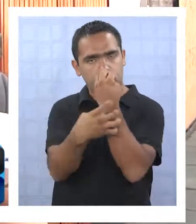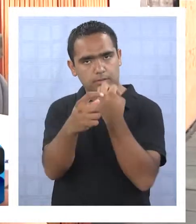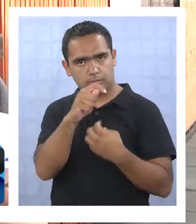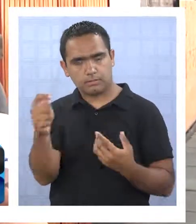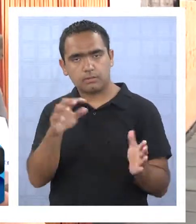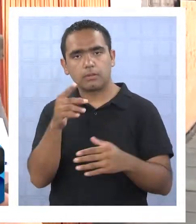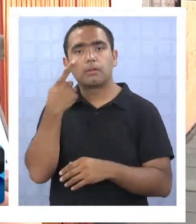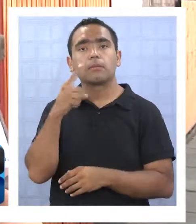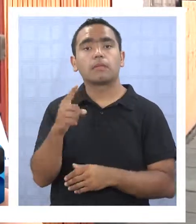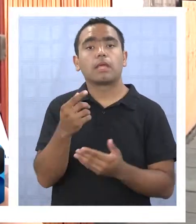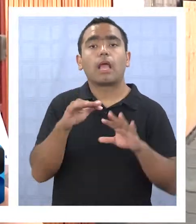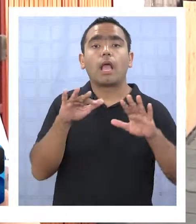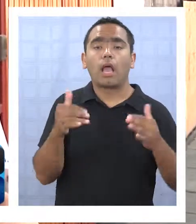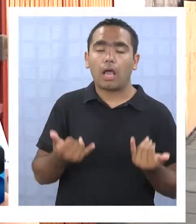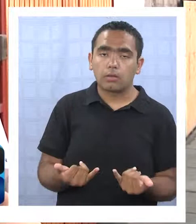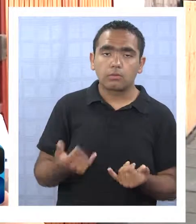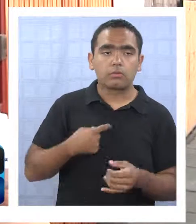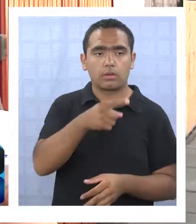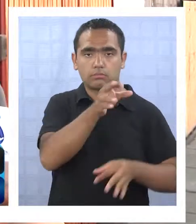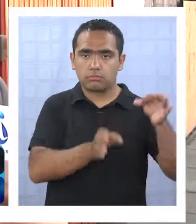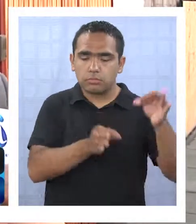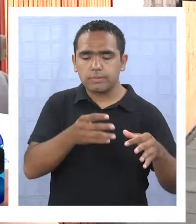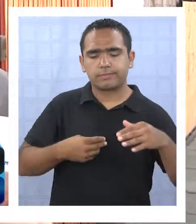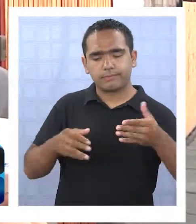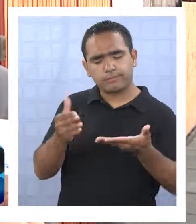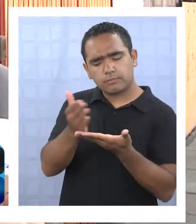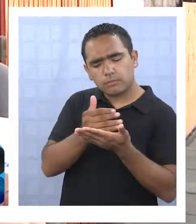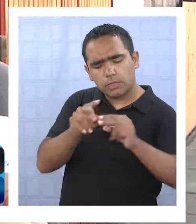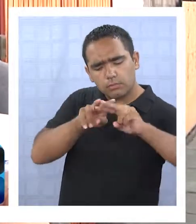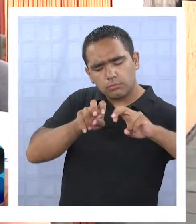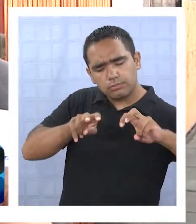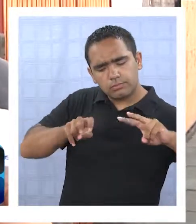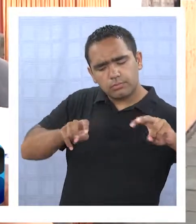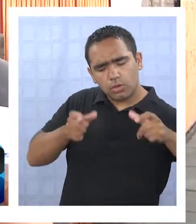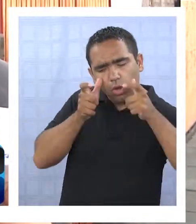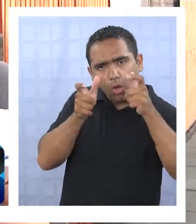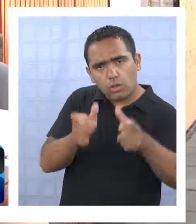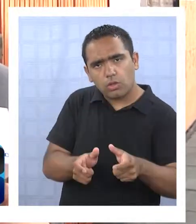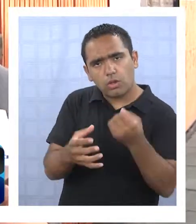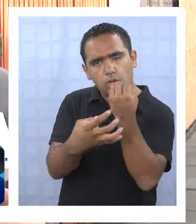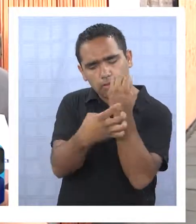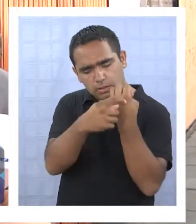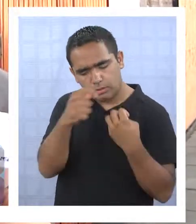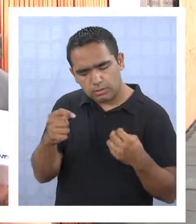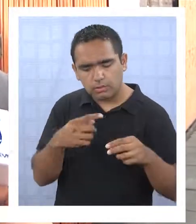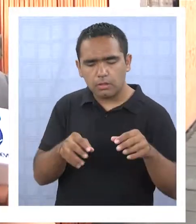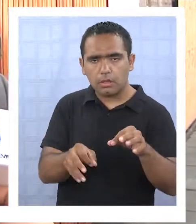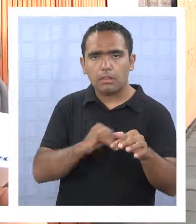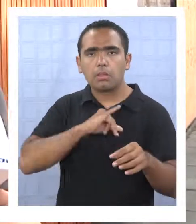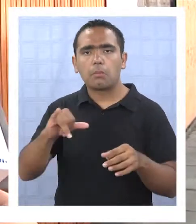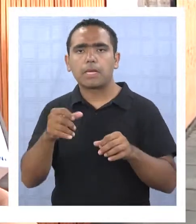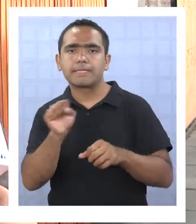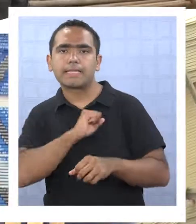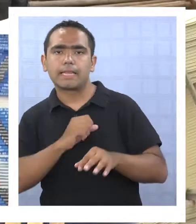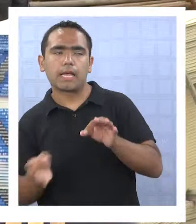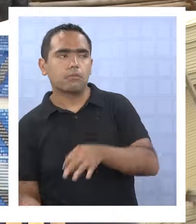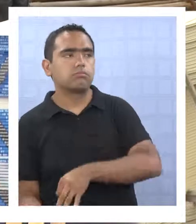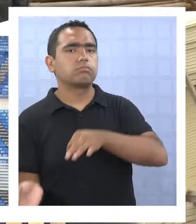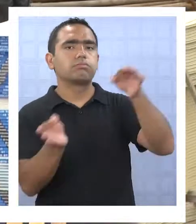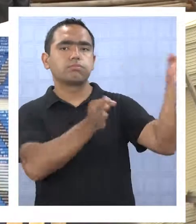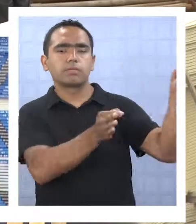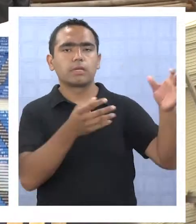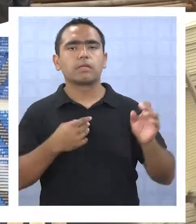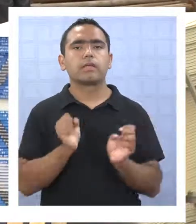regional. Una vez que la Contraloría regional lo revise, lo debería despachar hacia la Contraloría General de la República en Santiago para su